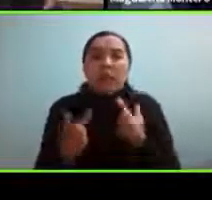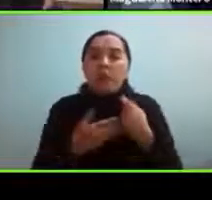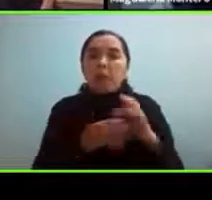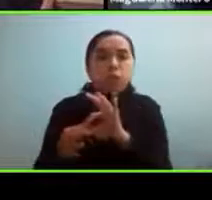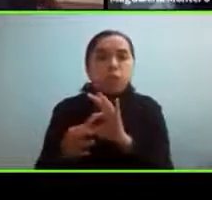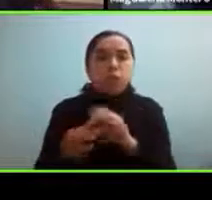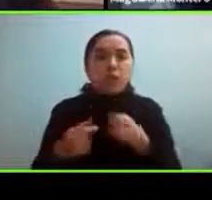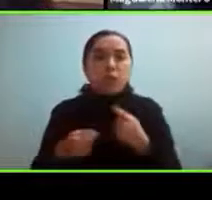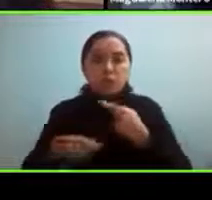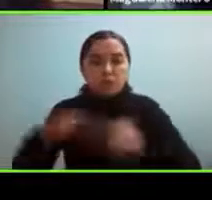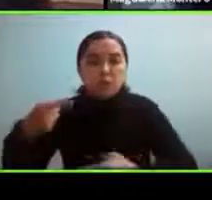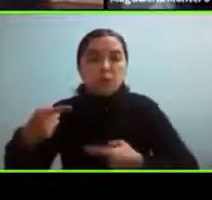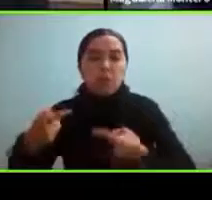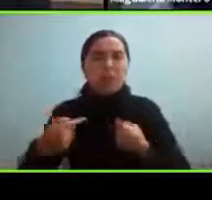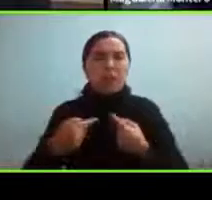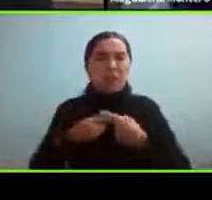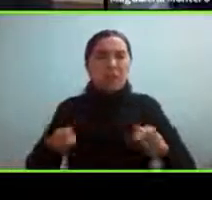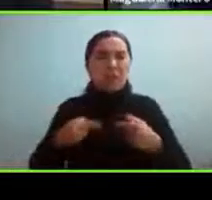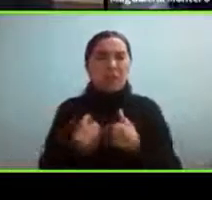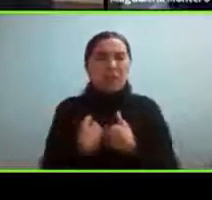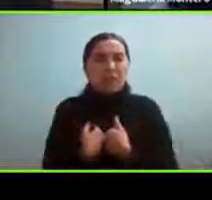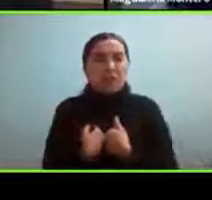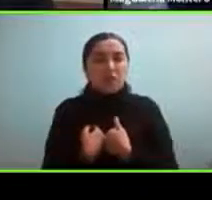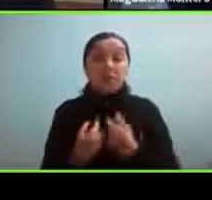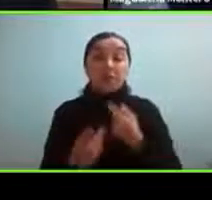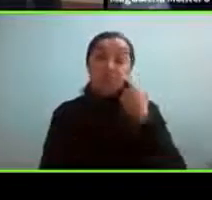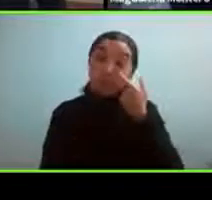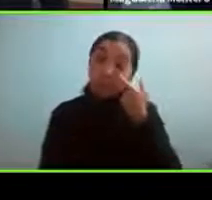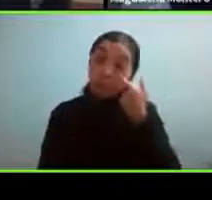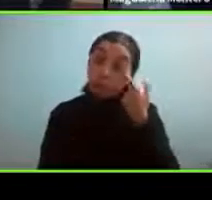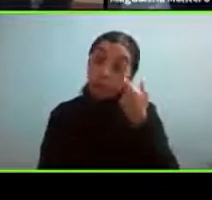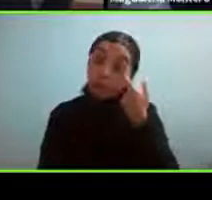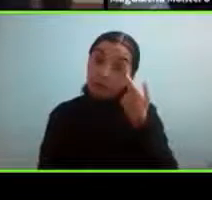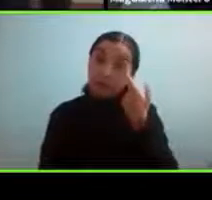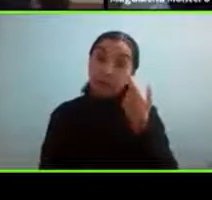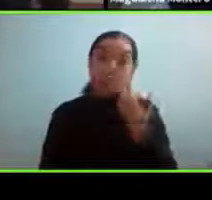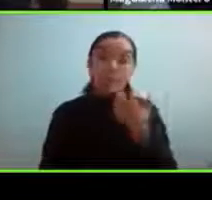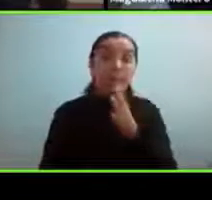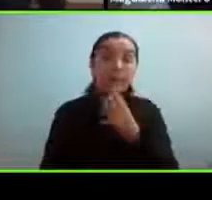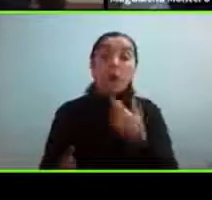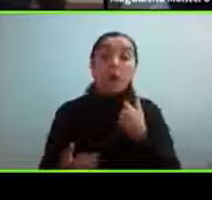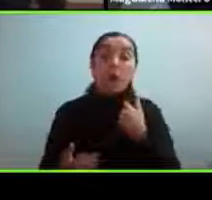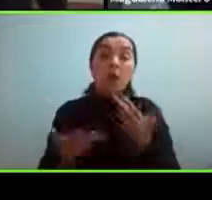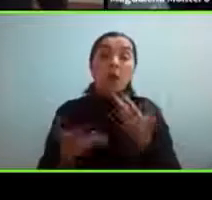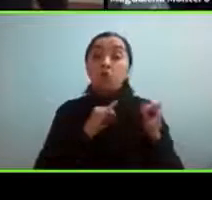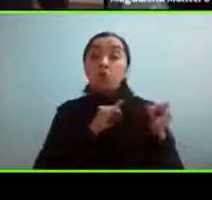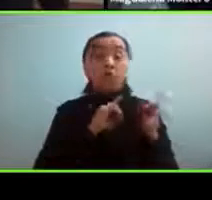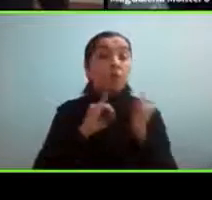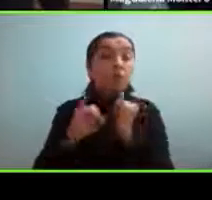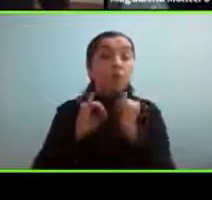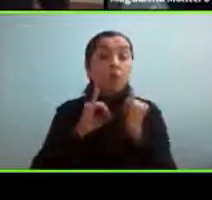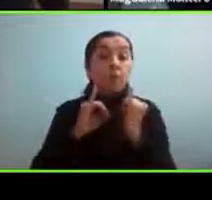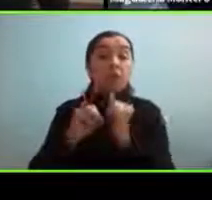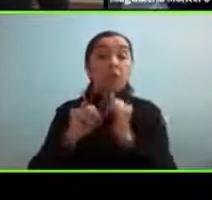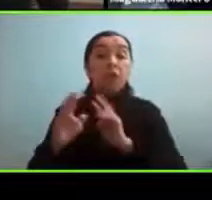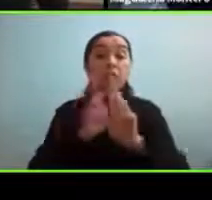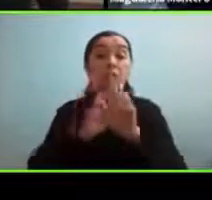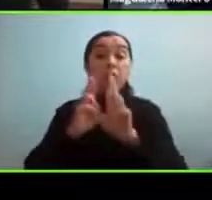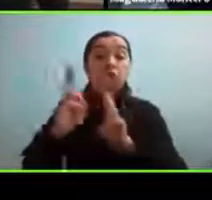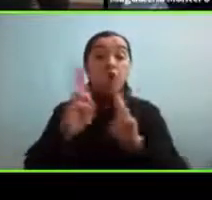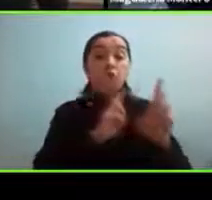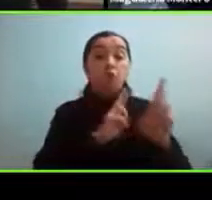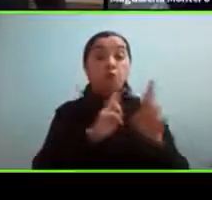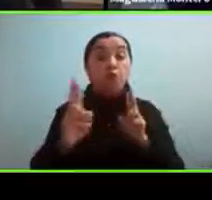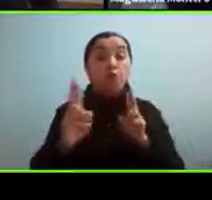por qué soy distinto lo que pasa es que si no informamos en nuestras relaciones cercanas que somos